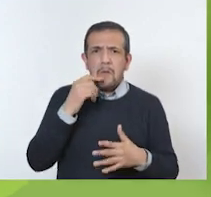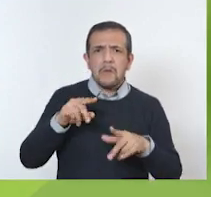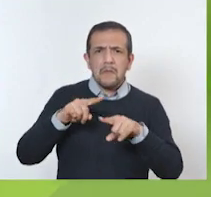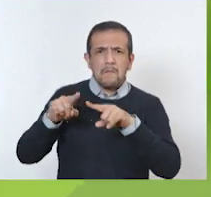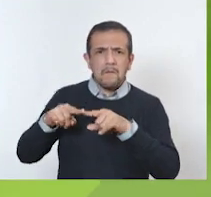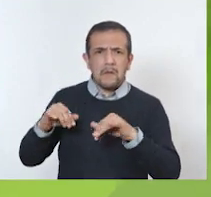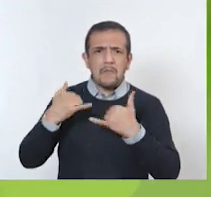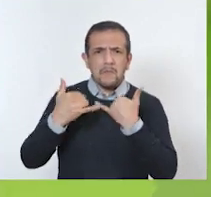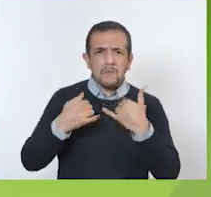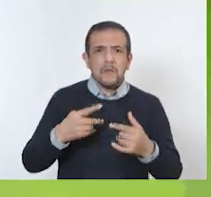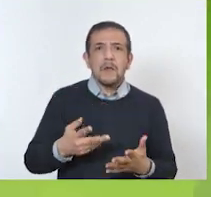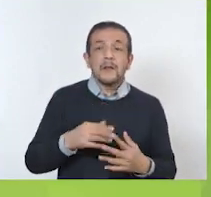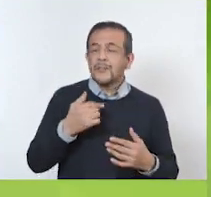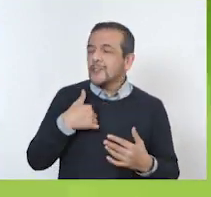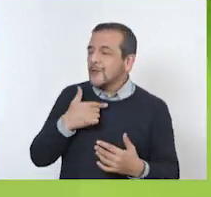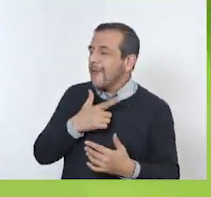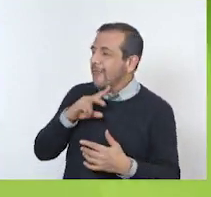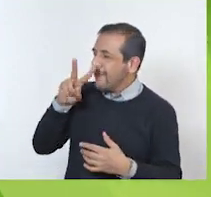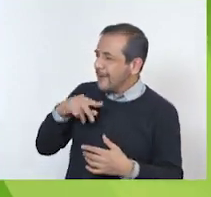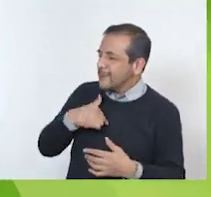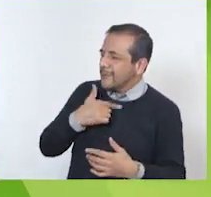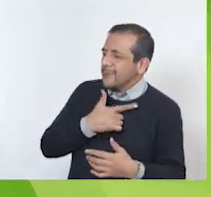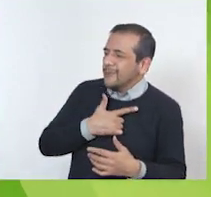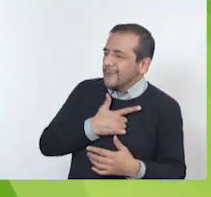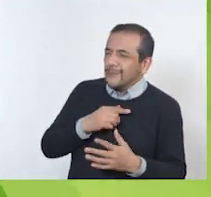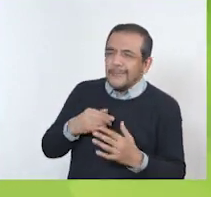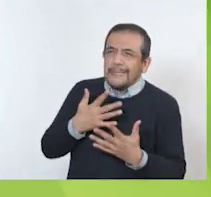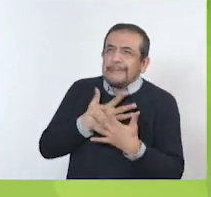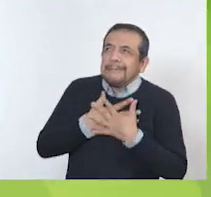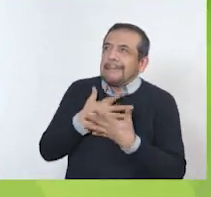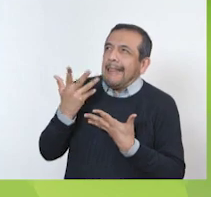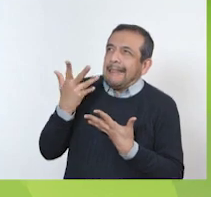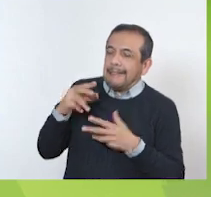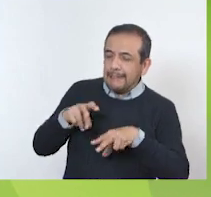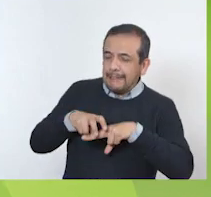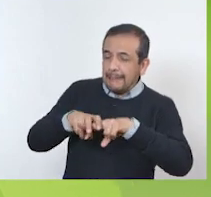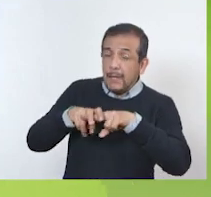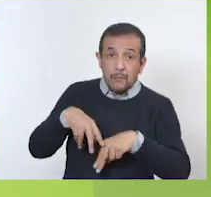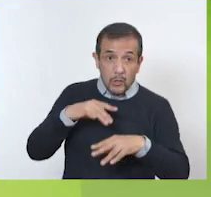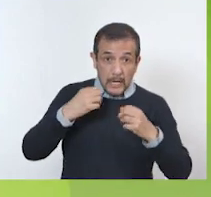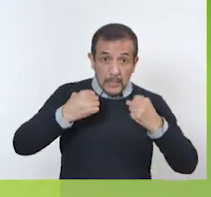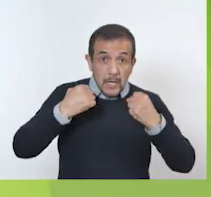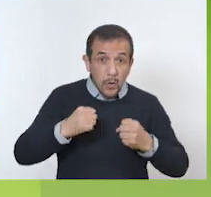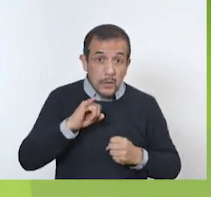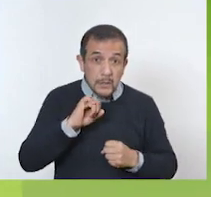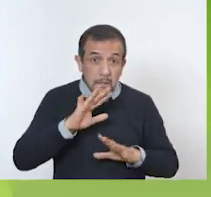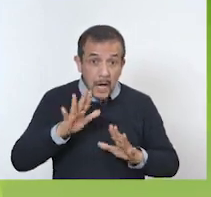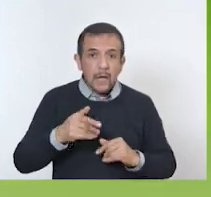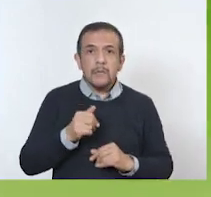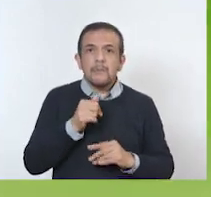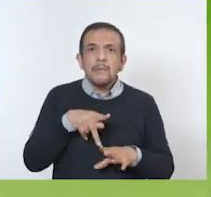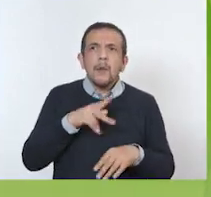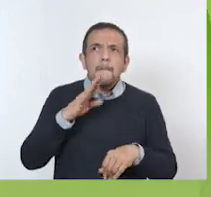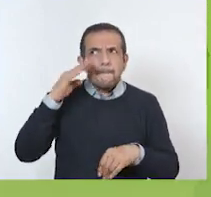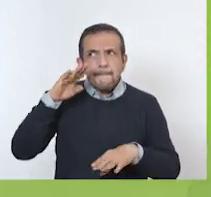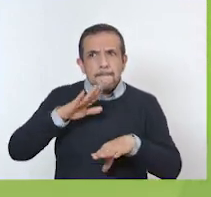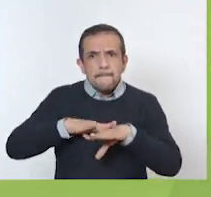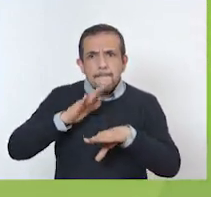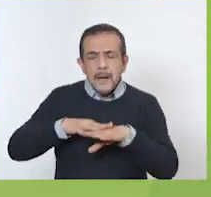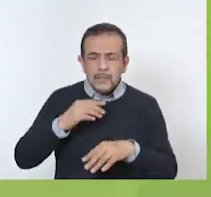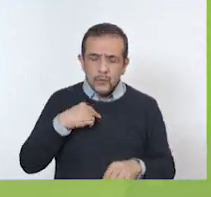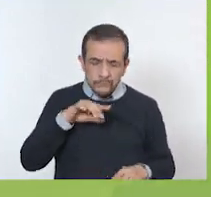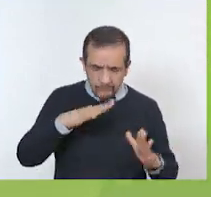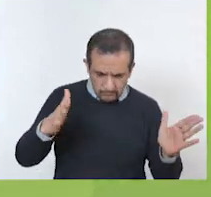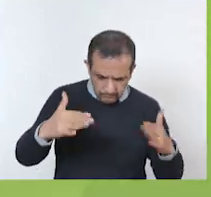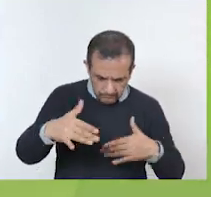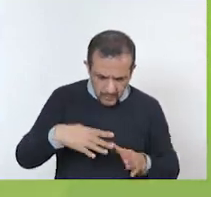diferente. Tengo muchas ganas de subirme al columpio. Pero no sé si ya es seguro. Pensaré qué más puedo poner